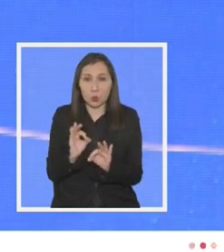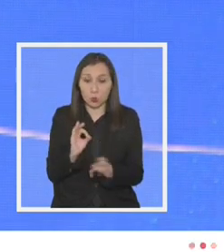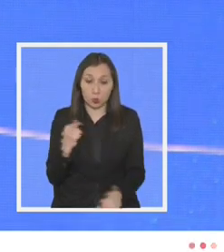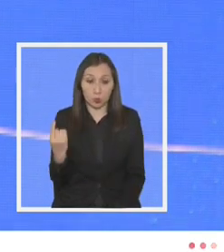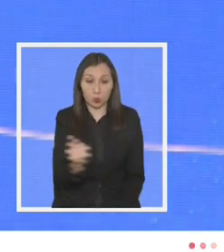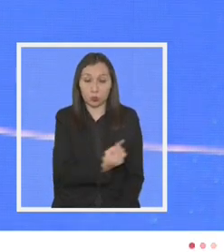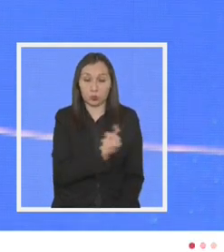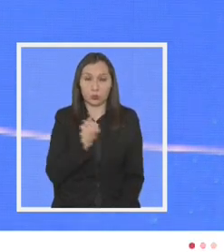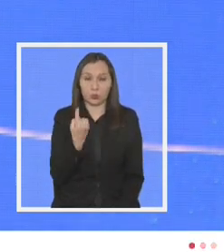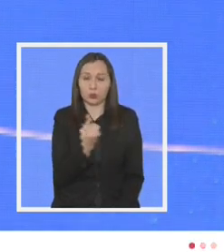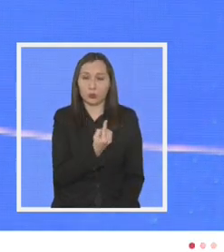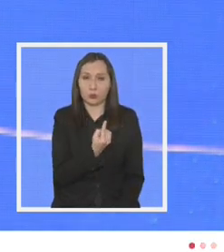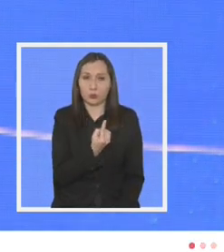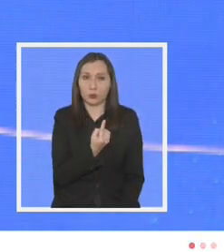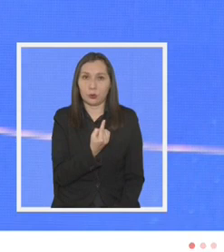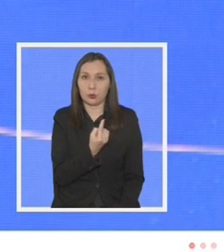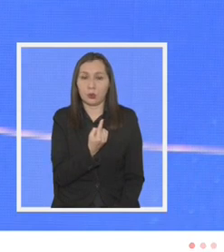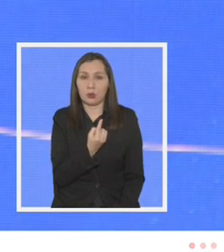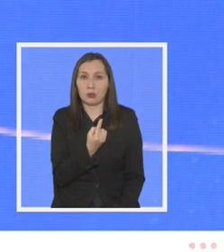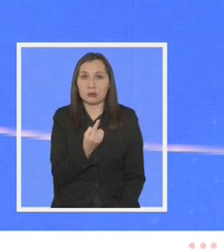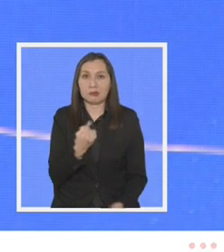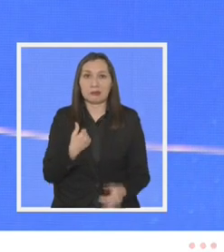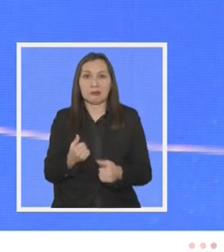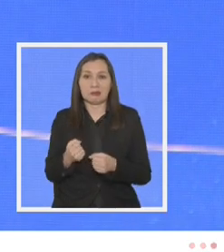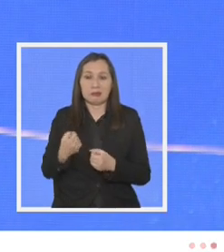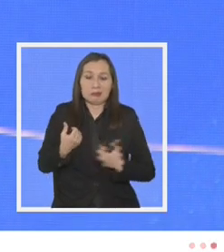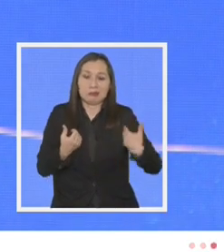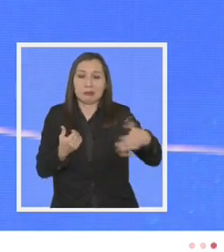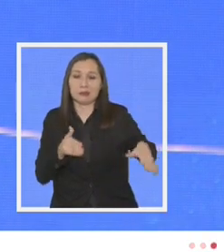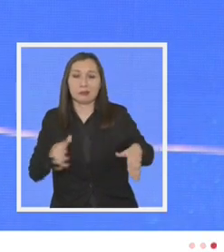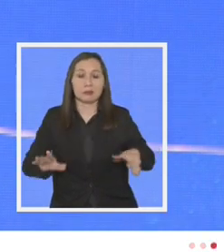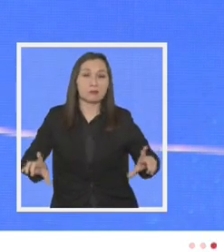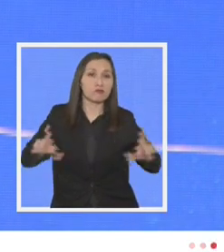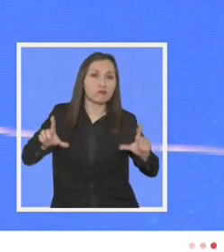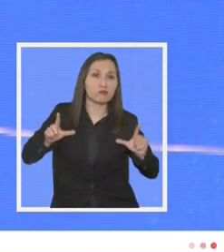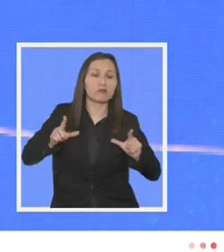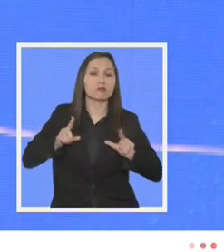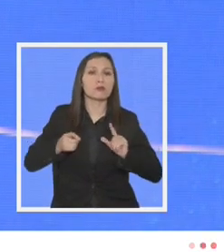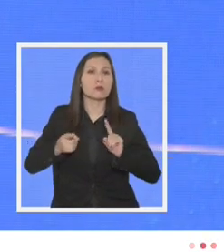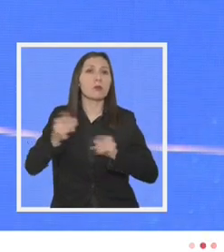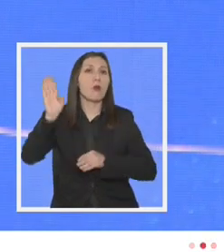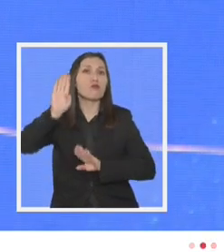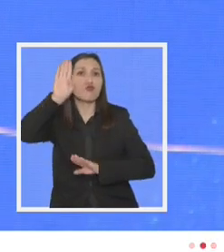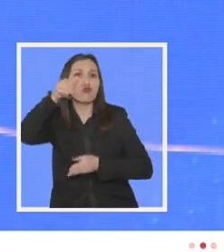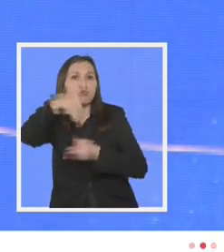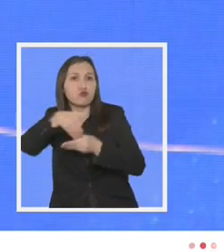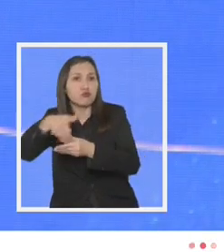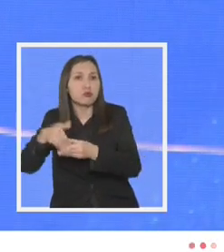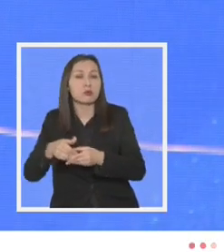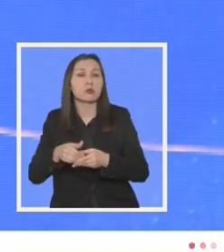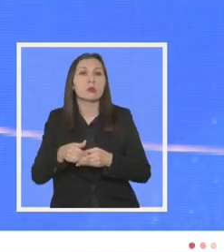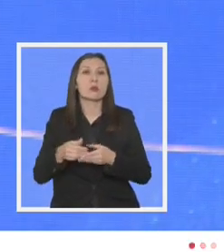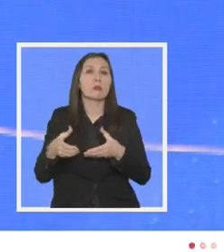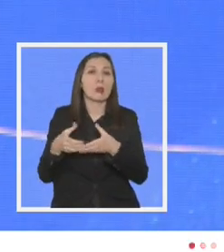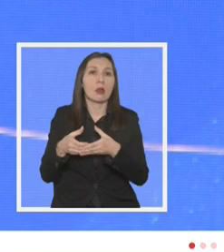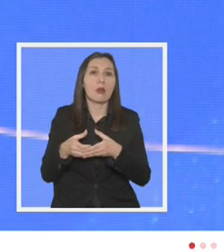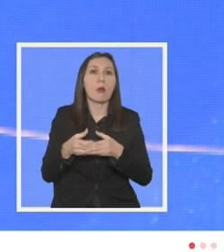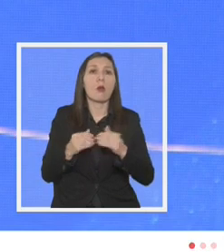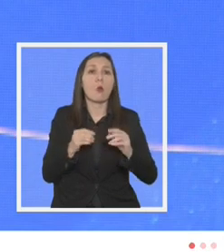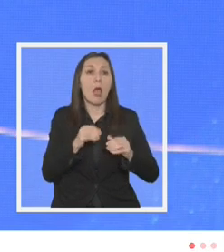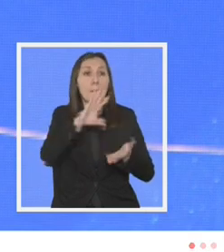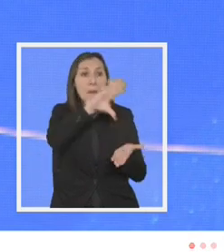nosotros interponga o superponga los intereses electorales y partidistas de corto plazo por sobre los intereses de la nación